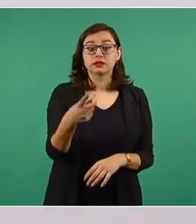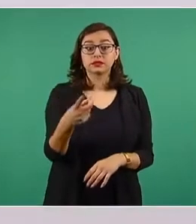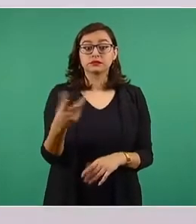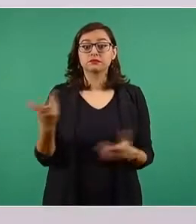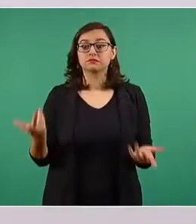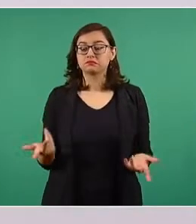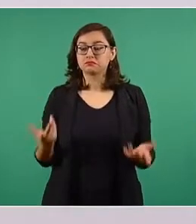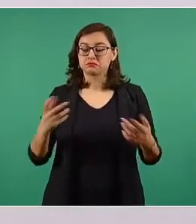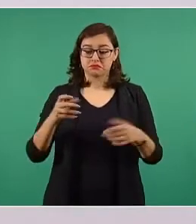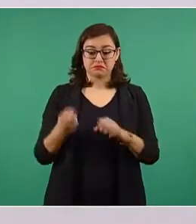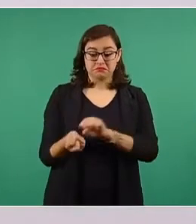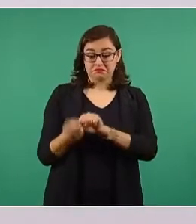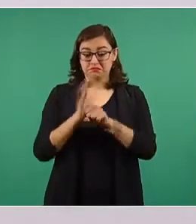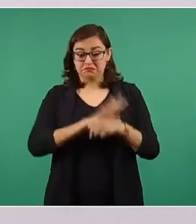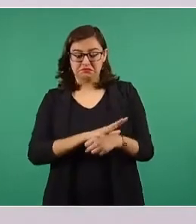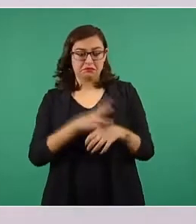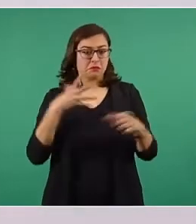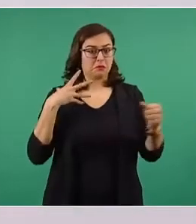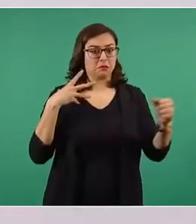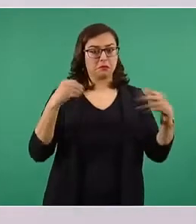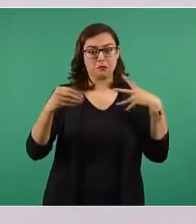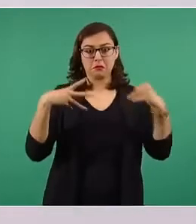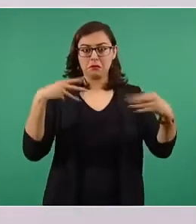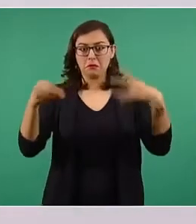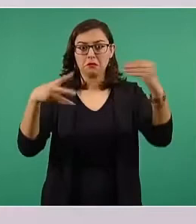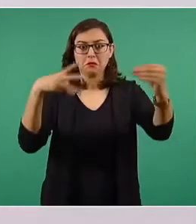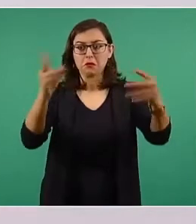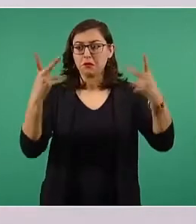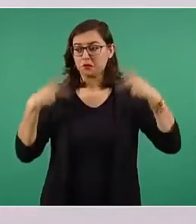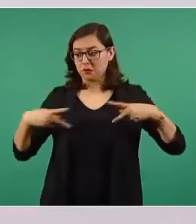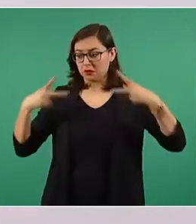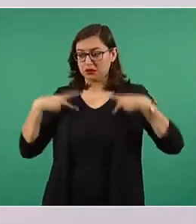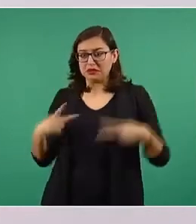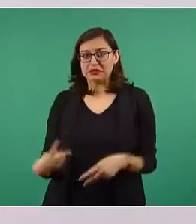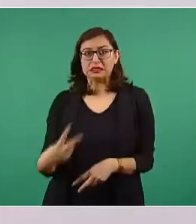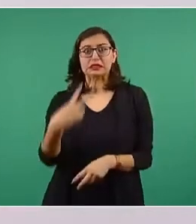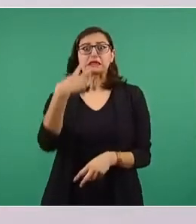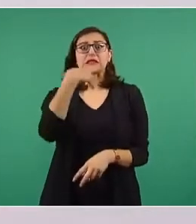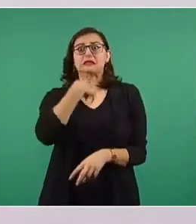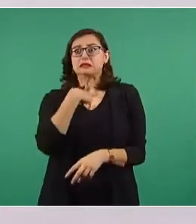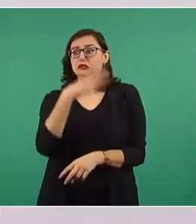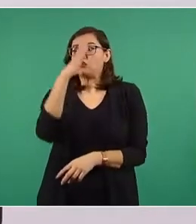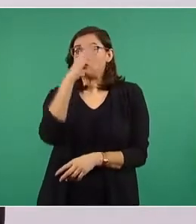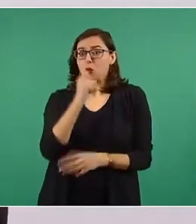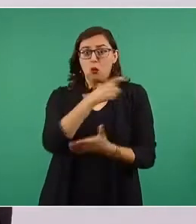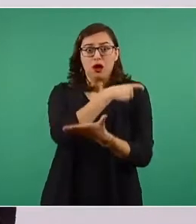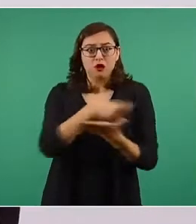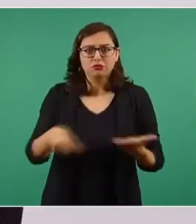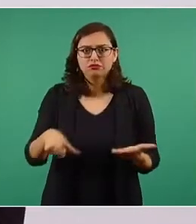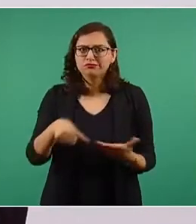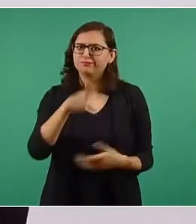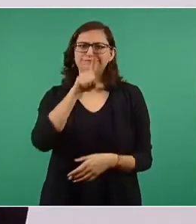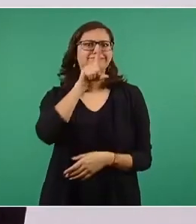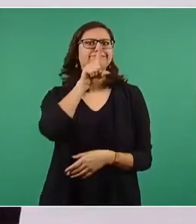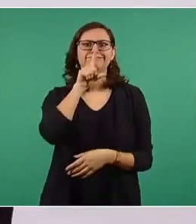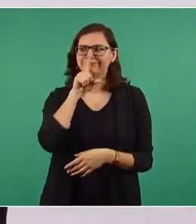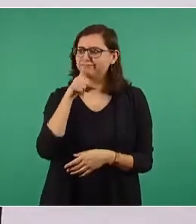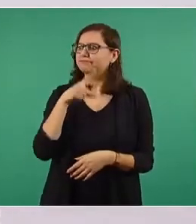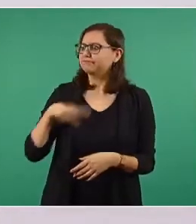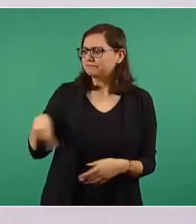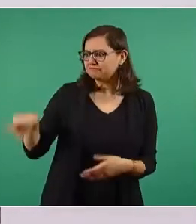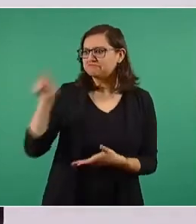consumo. Gracias a las remesas y a los apoyos de los programas de bienestar